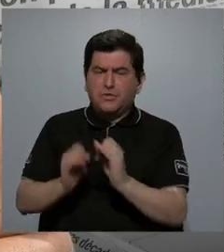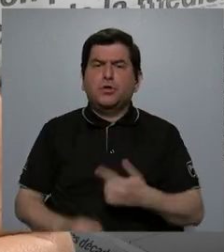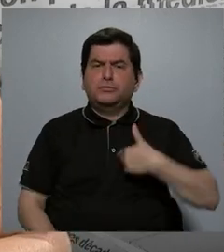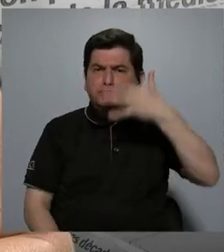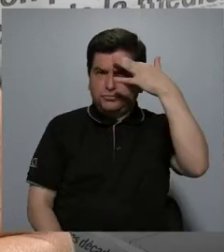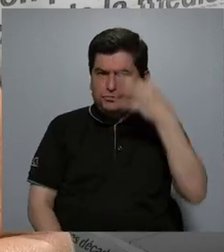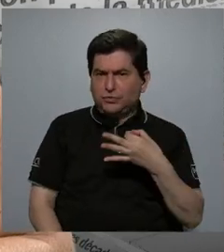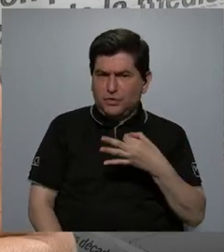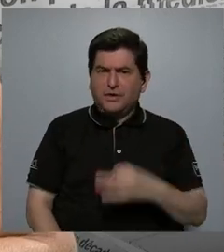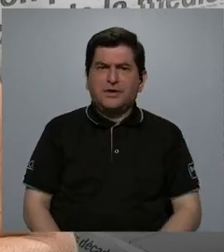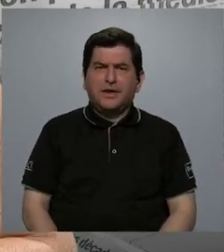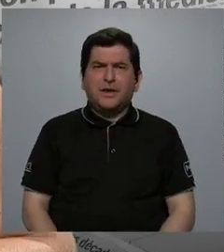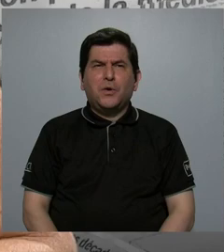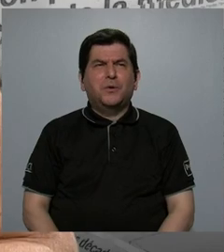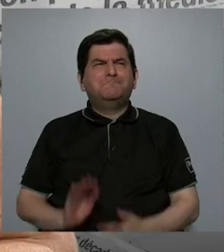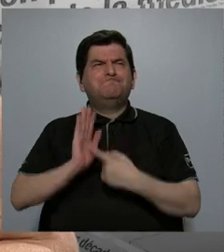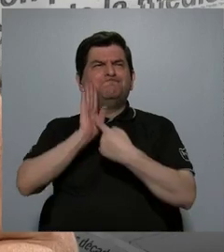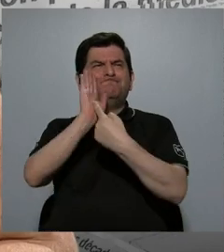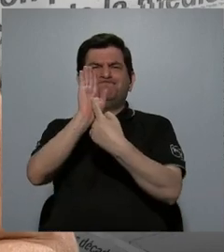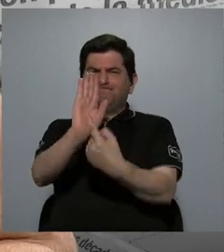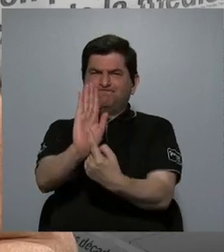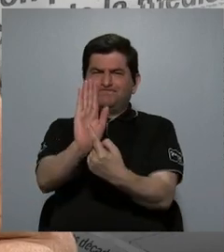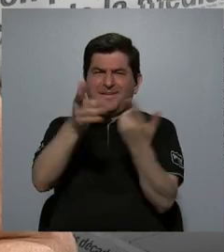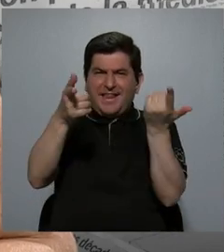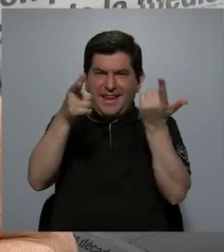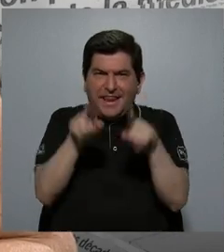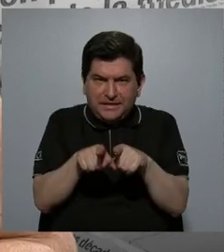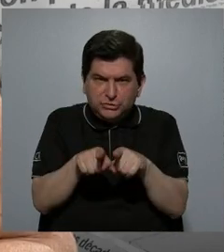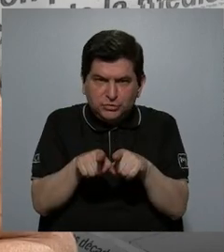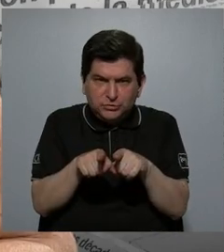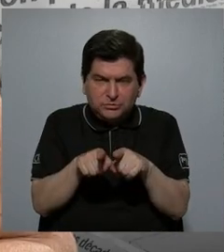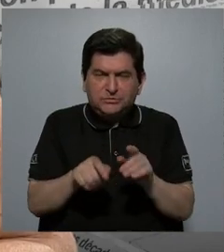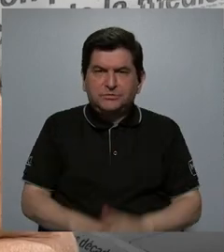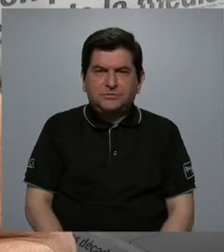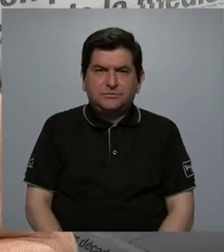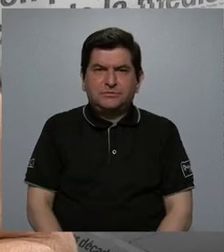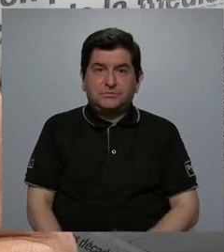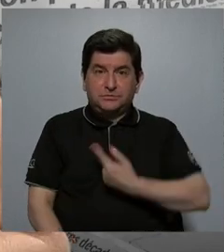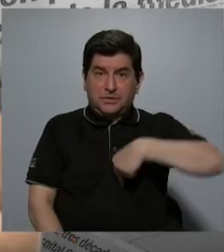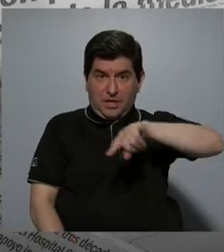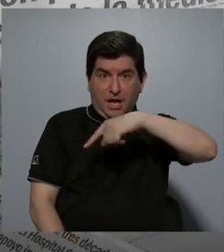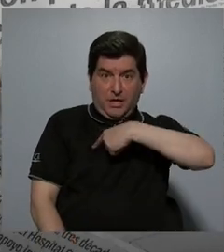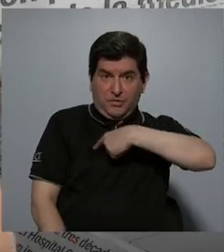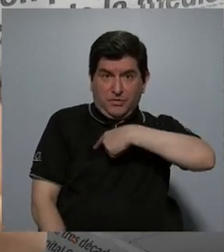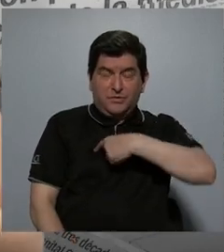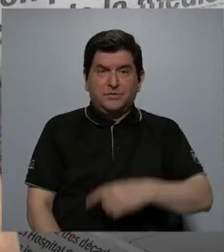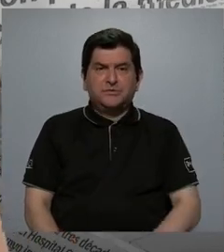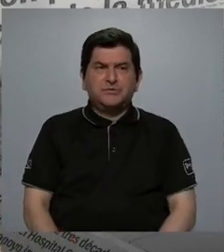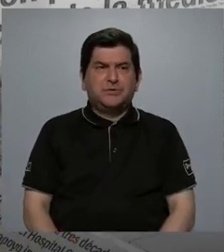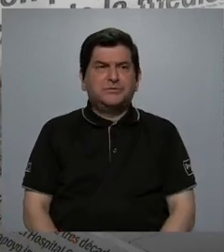me parece que destacaría el hecho de que nos hace más